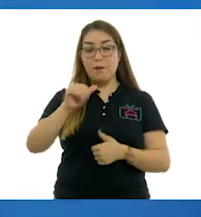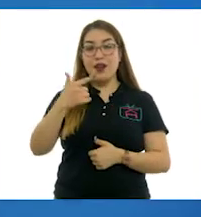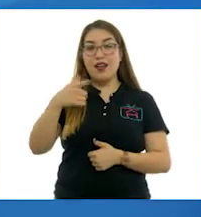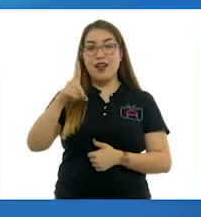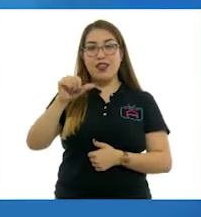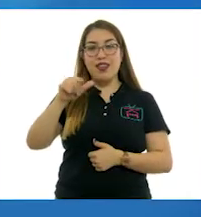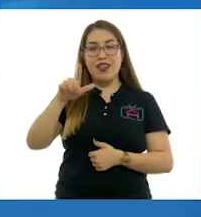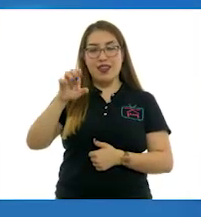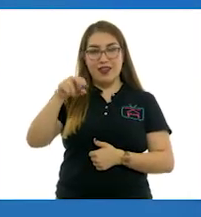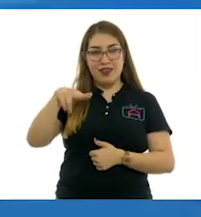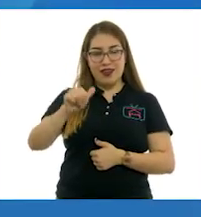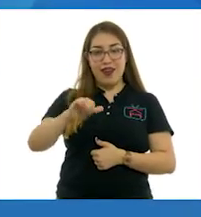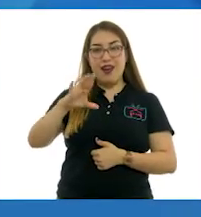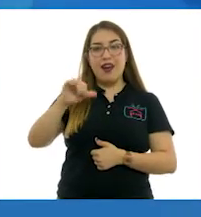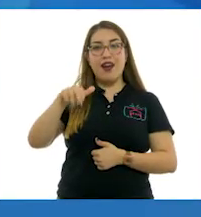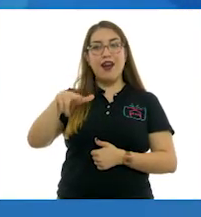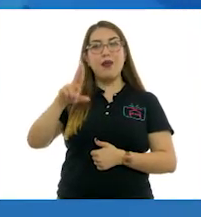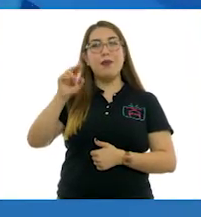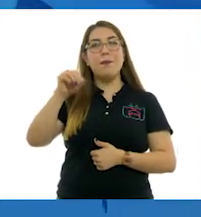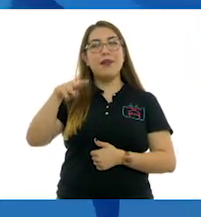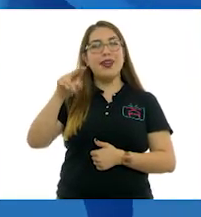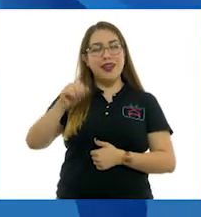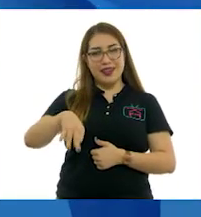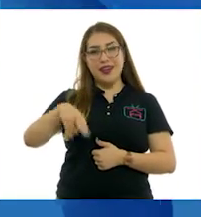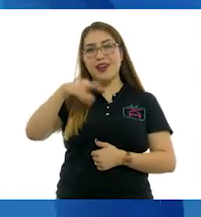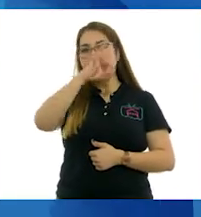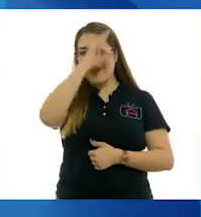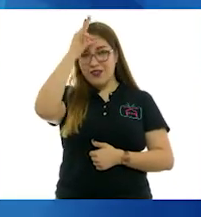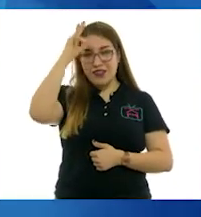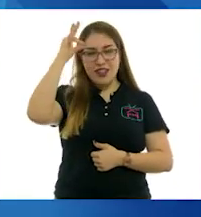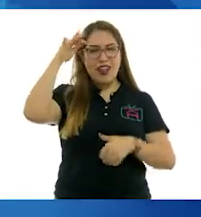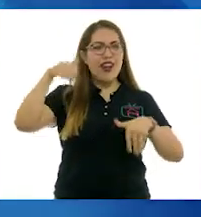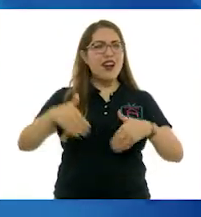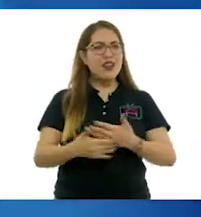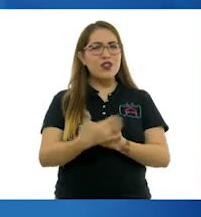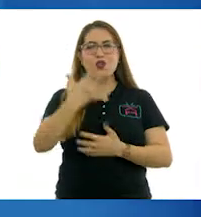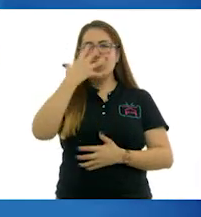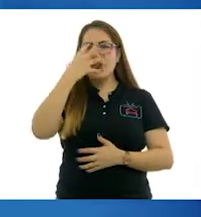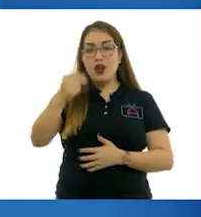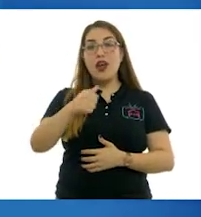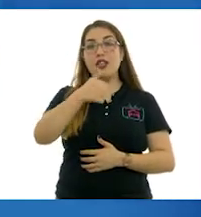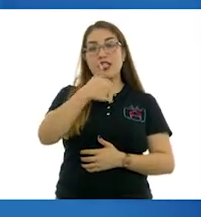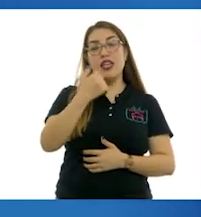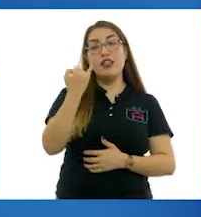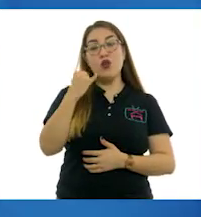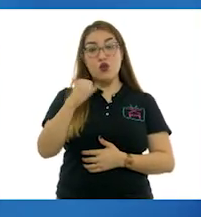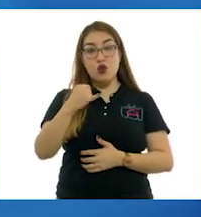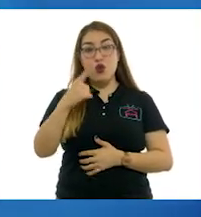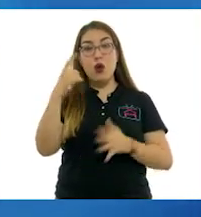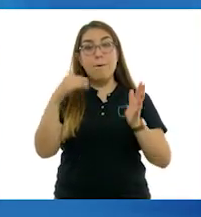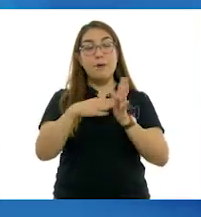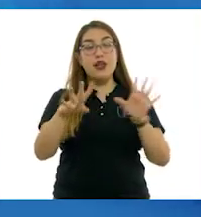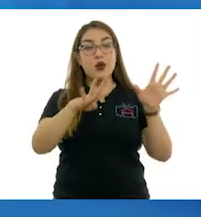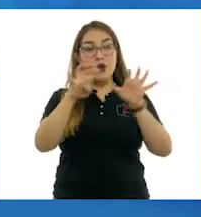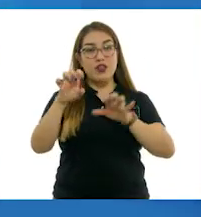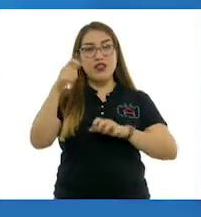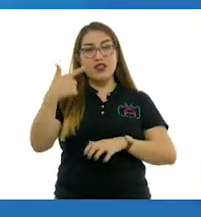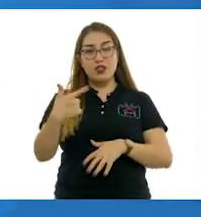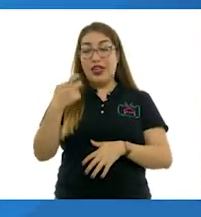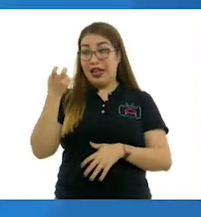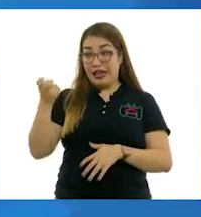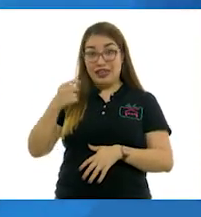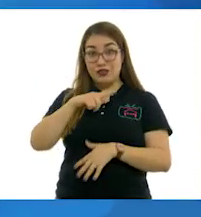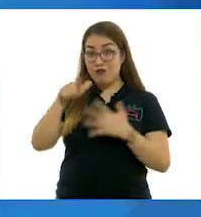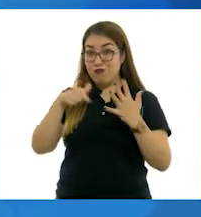Kahlo Calderón nació en Coyoacán, México, el 6 de julio de 1907 y murió en el mismo